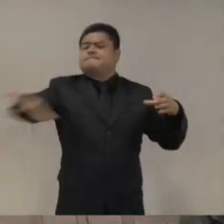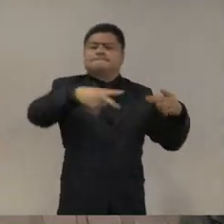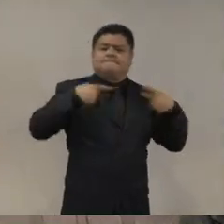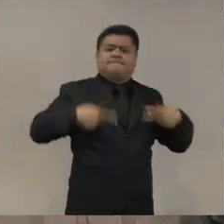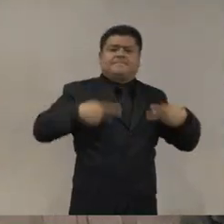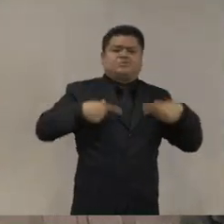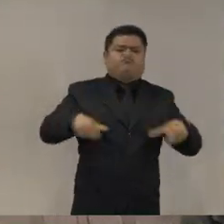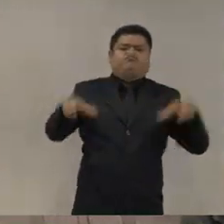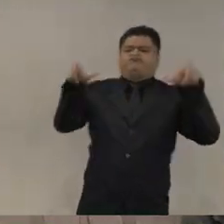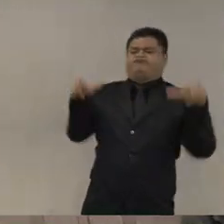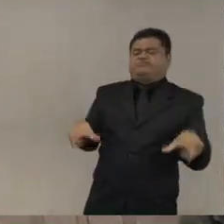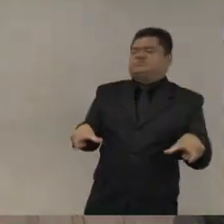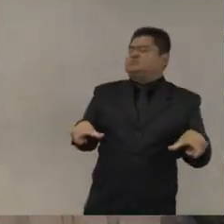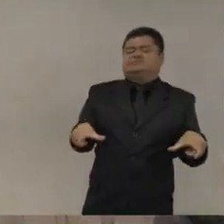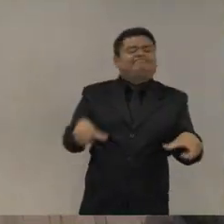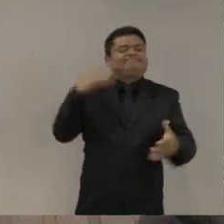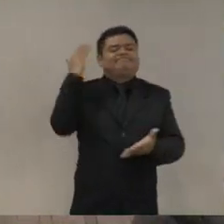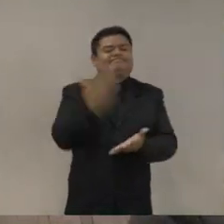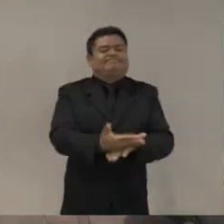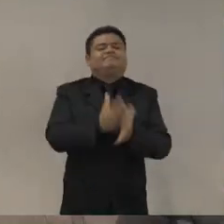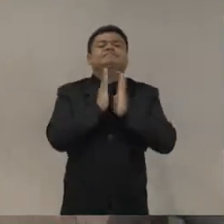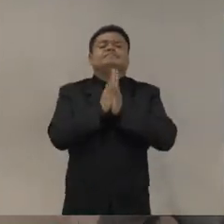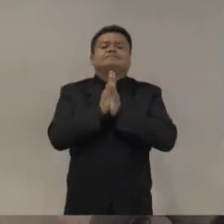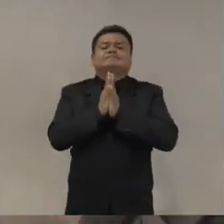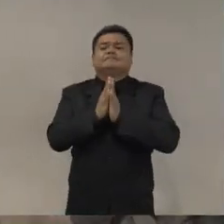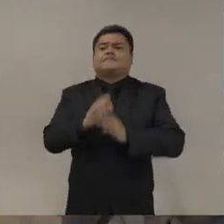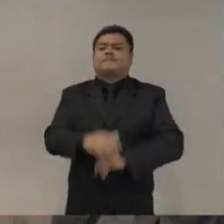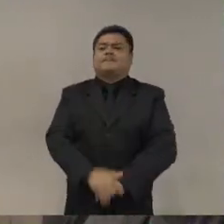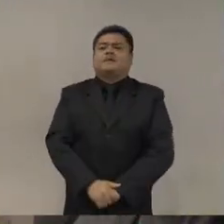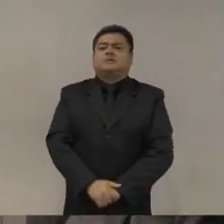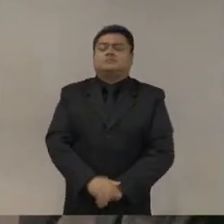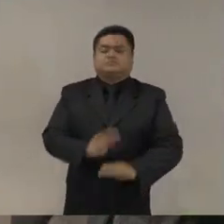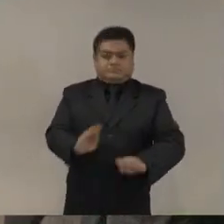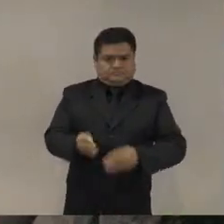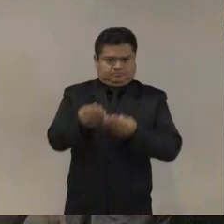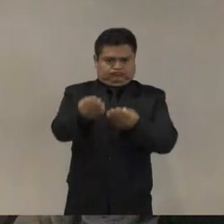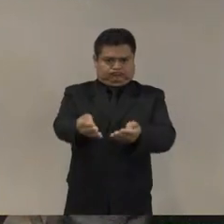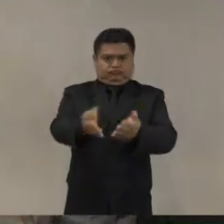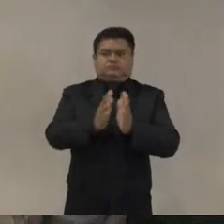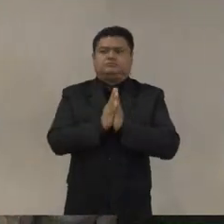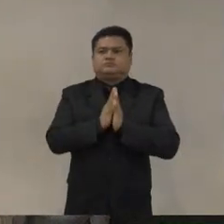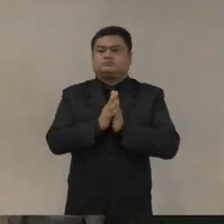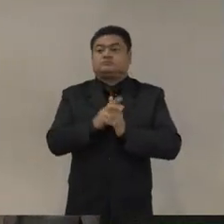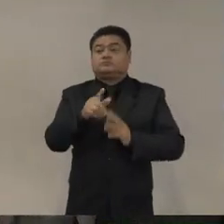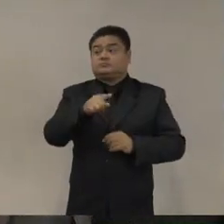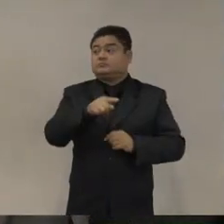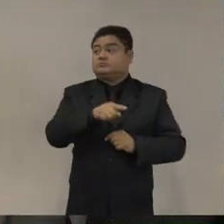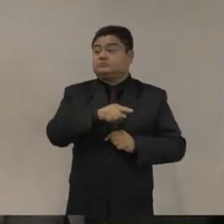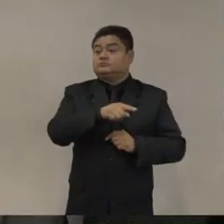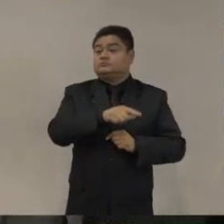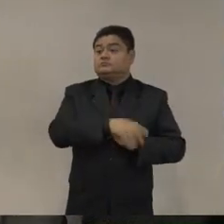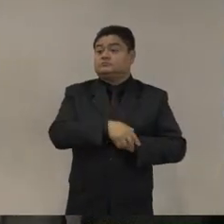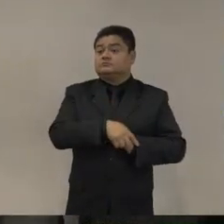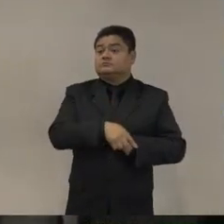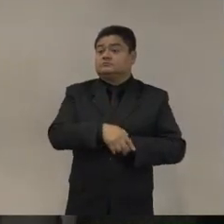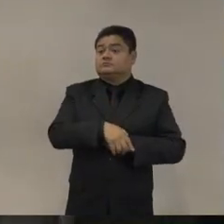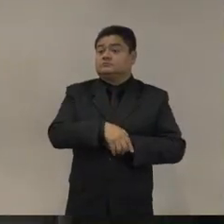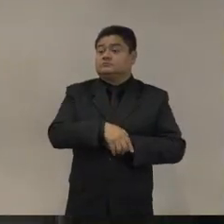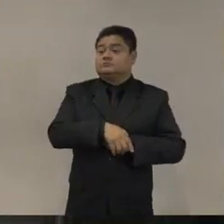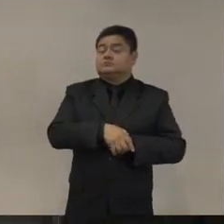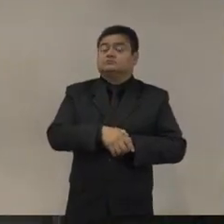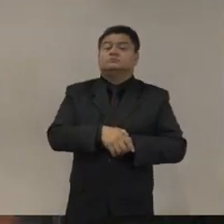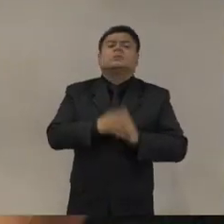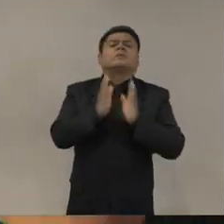Ahí están, ahí están los datos. No sé si alguien más, si se van a parar por algún motivo, pero tú nos puedes poner un poquito, nada más para